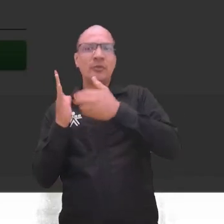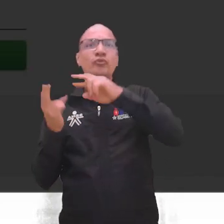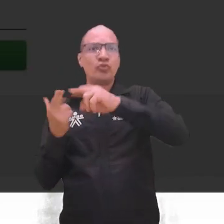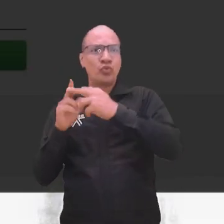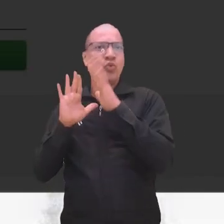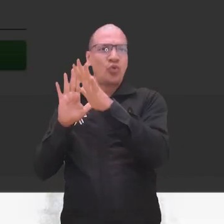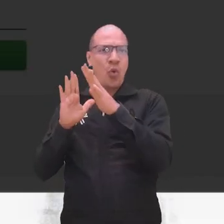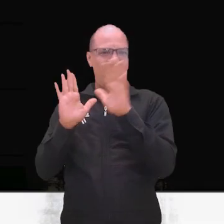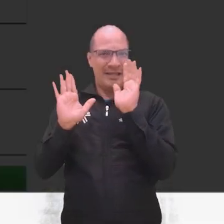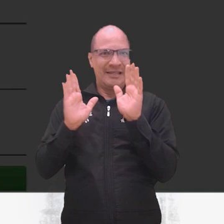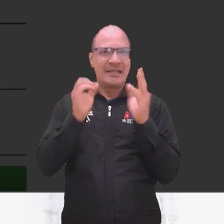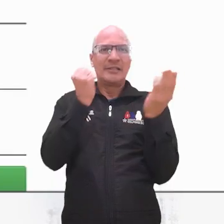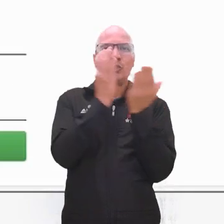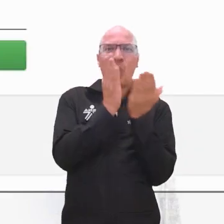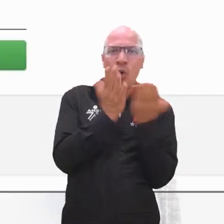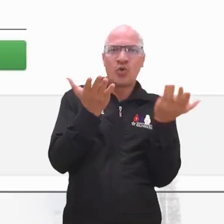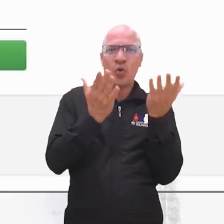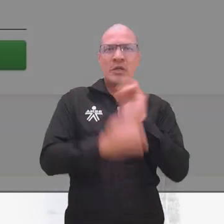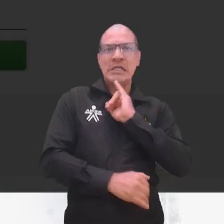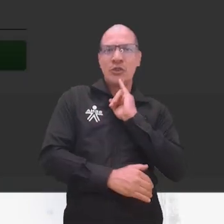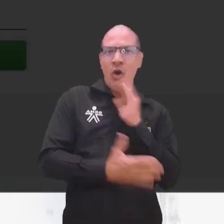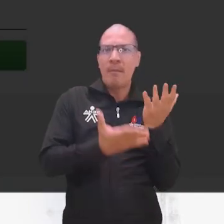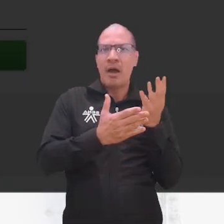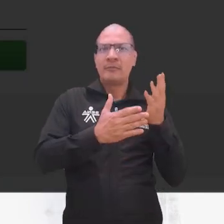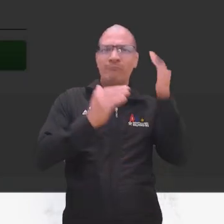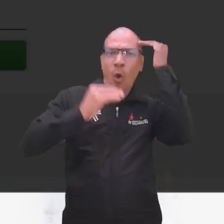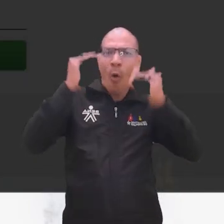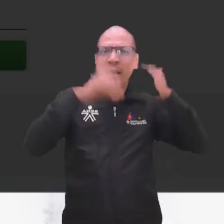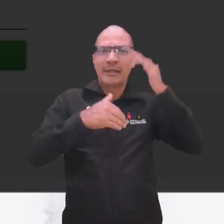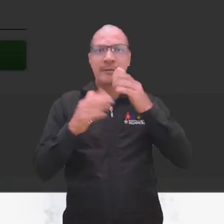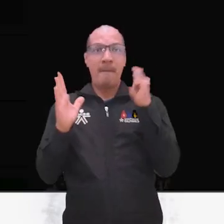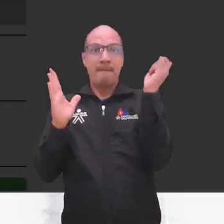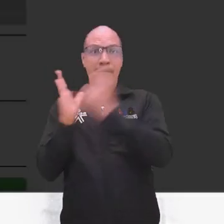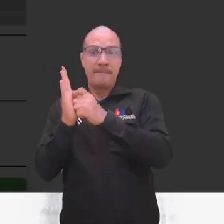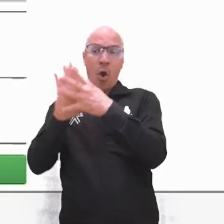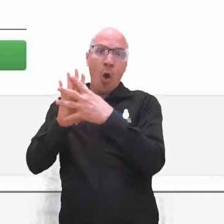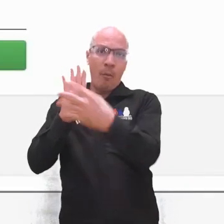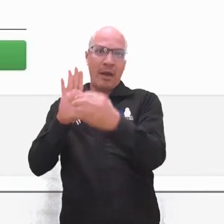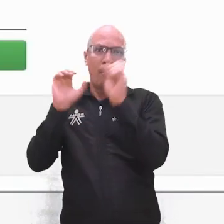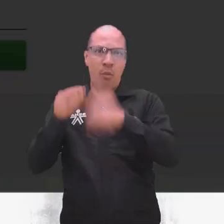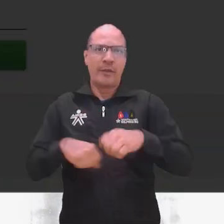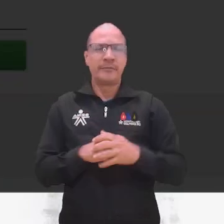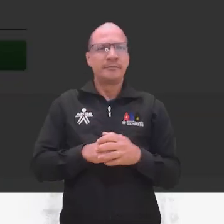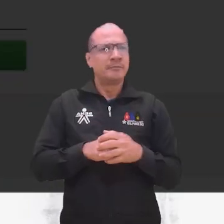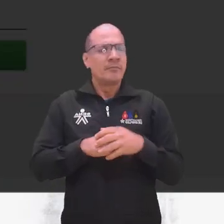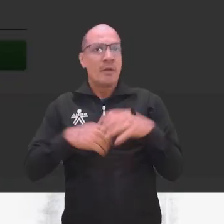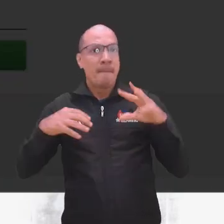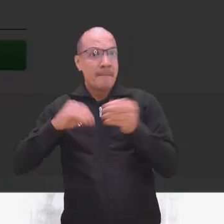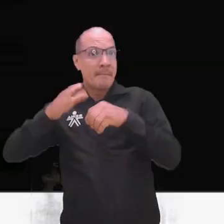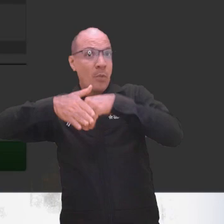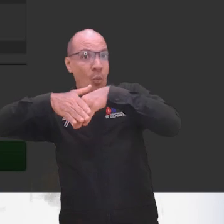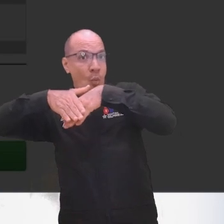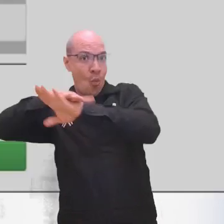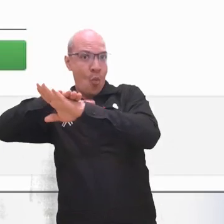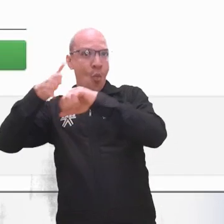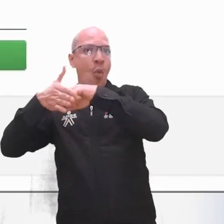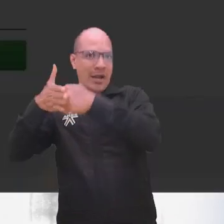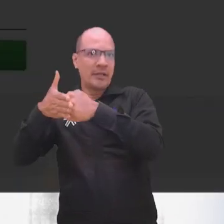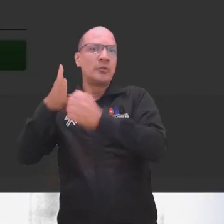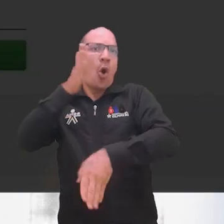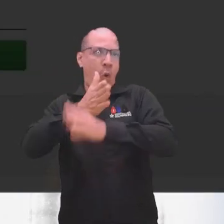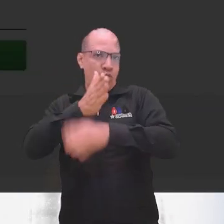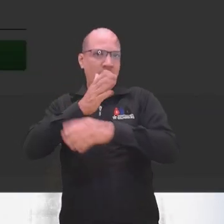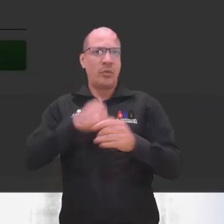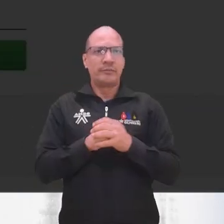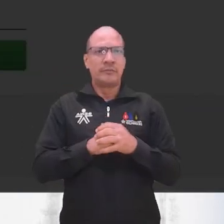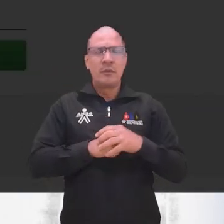Copiar experiencia. También debes copiar los registros y documentos relacionados con capacitación, idiomas y competencias laborales